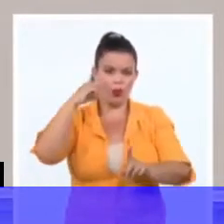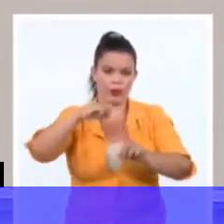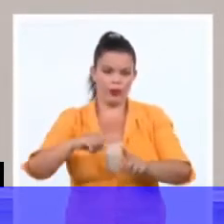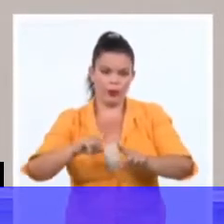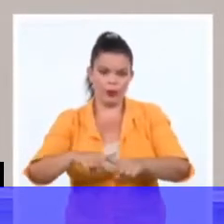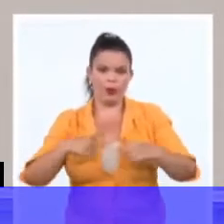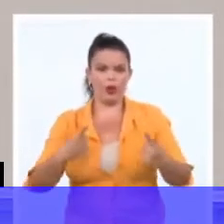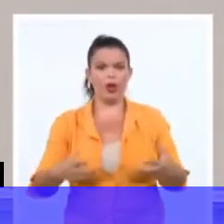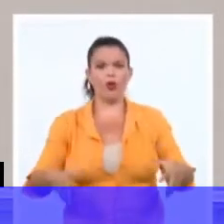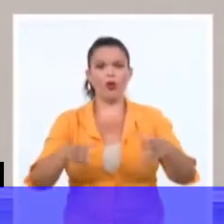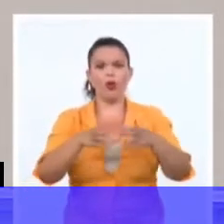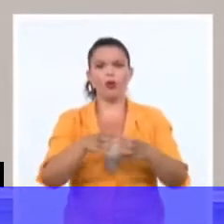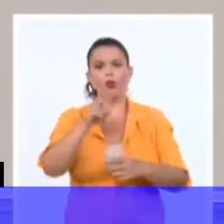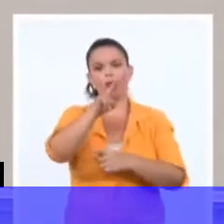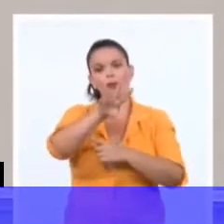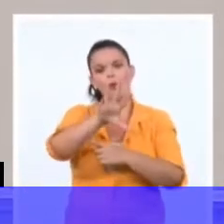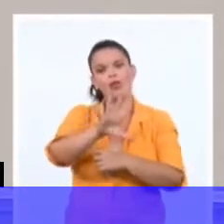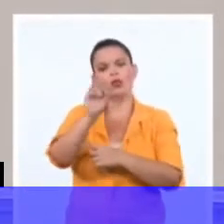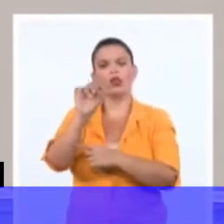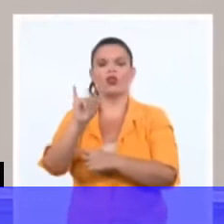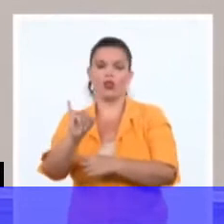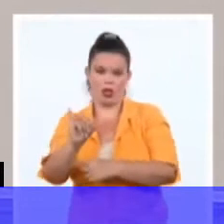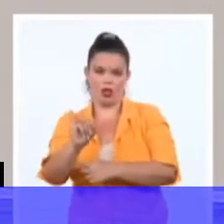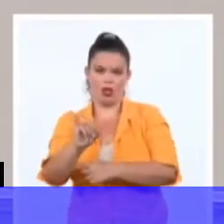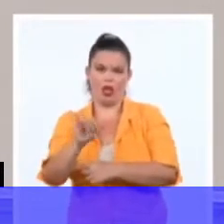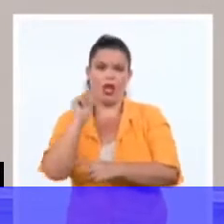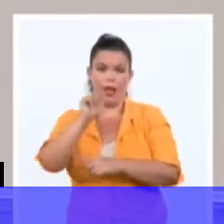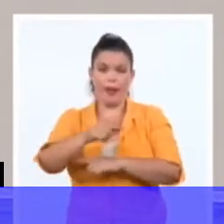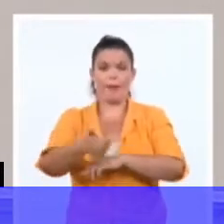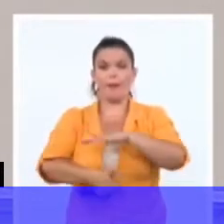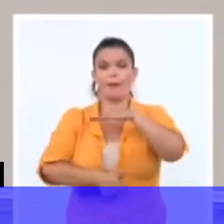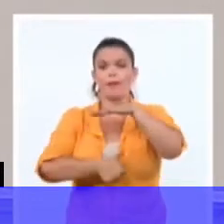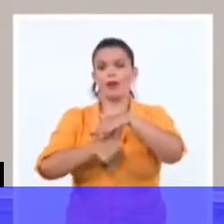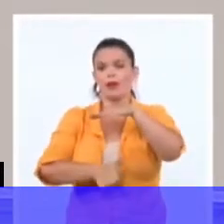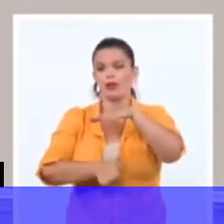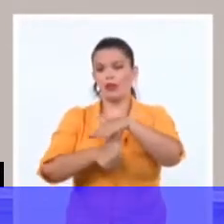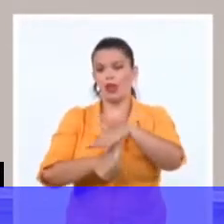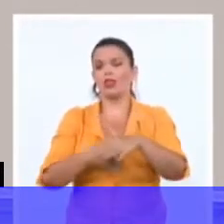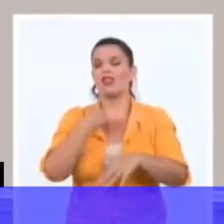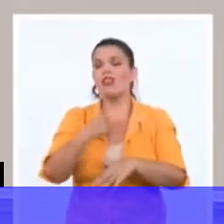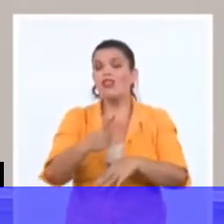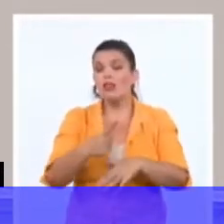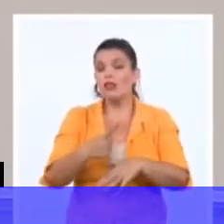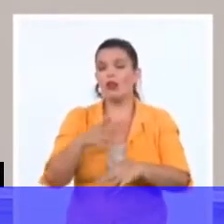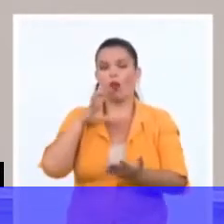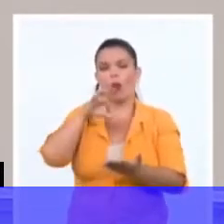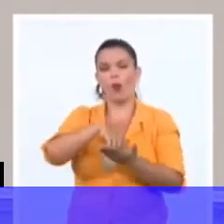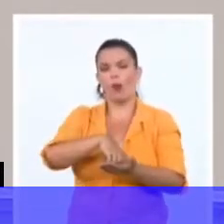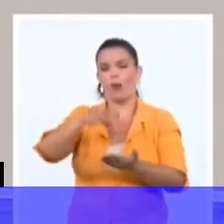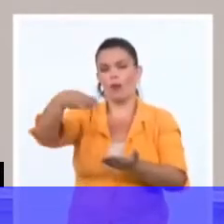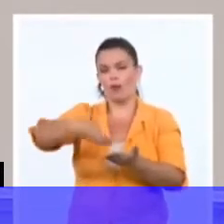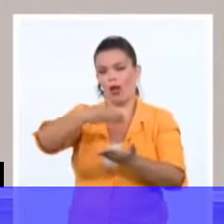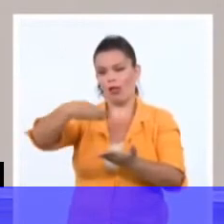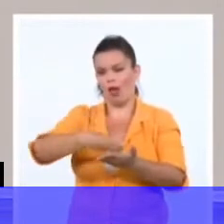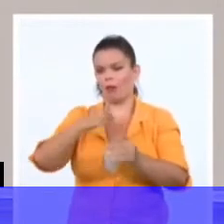mercenaria de la Brigada 2506, cuyo presidente de turno declaró en Miami que con estos